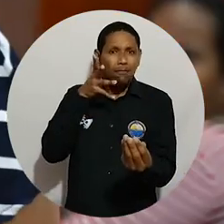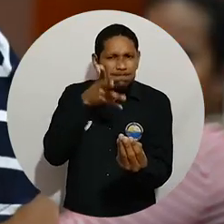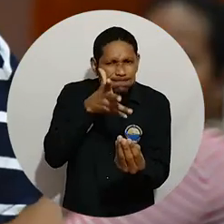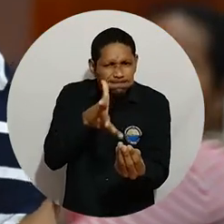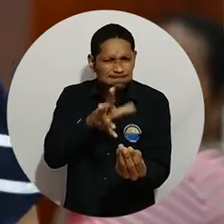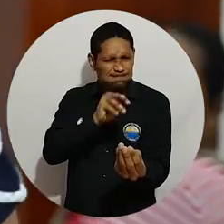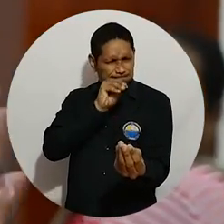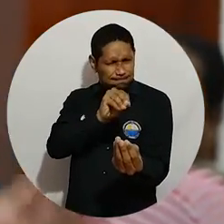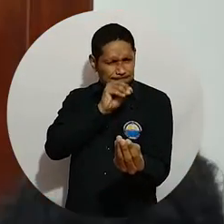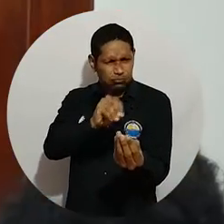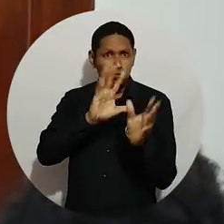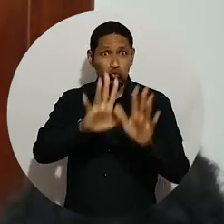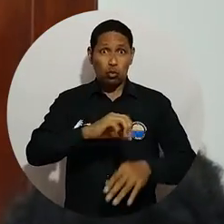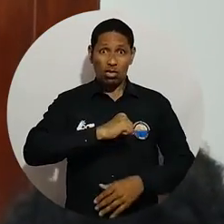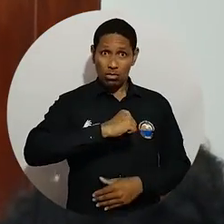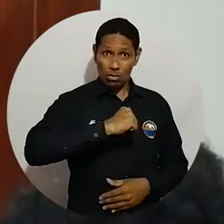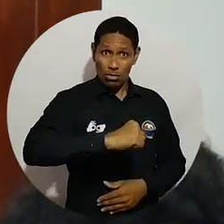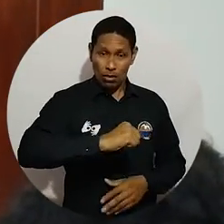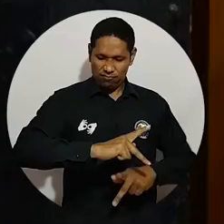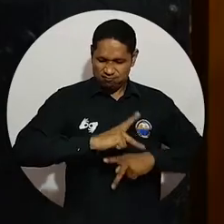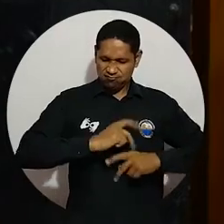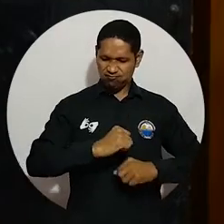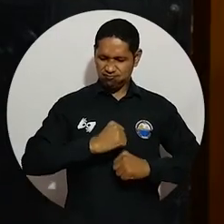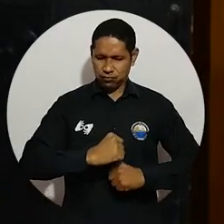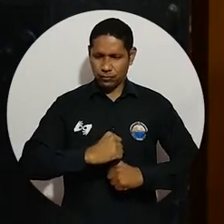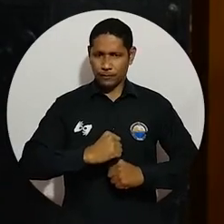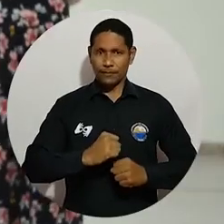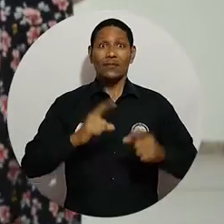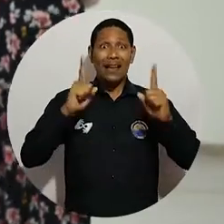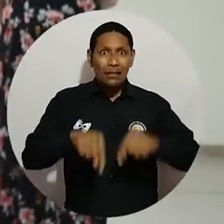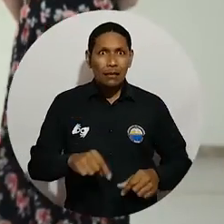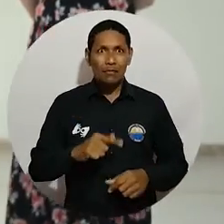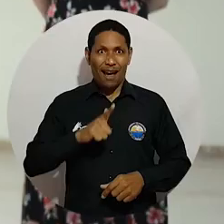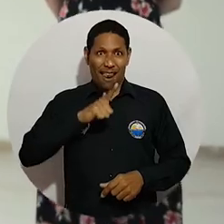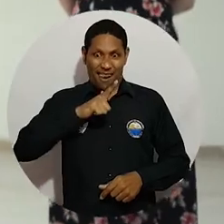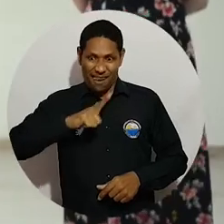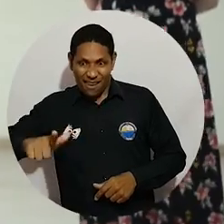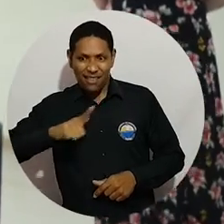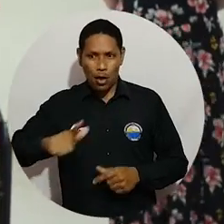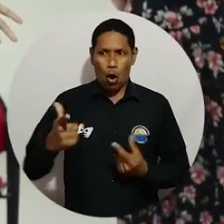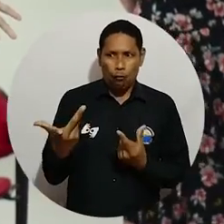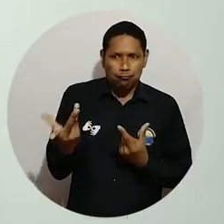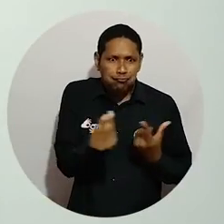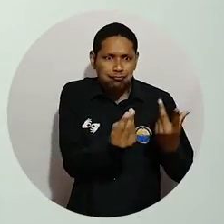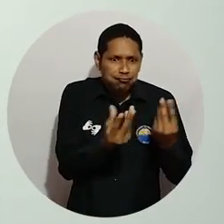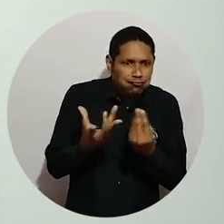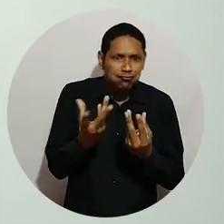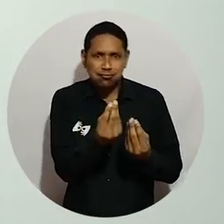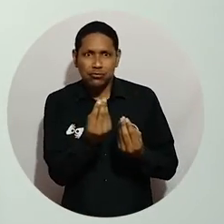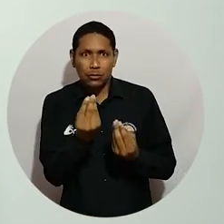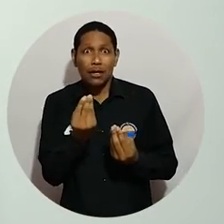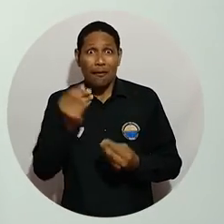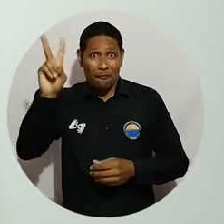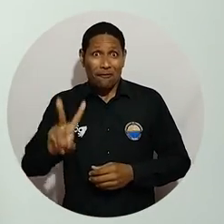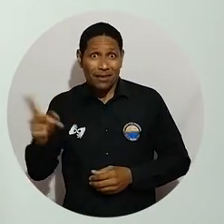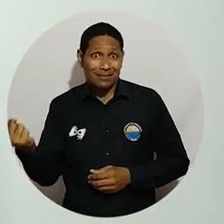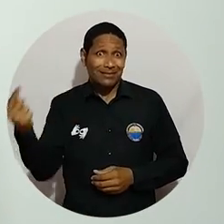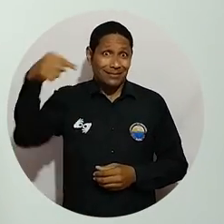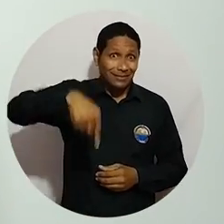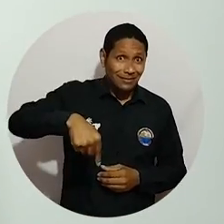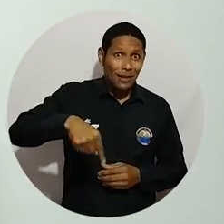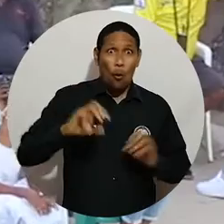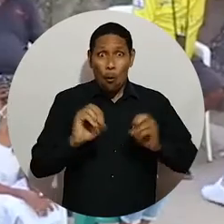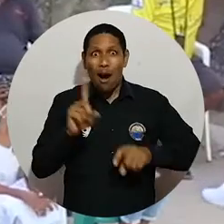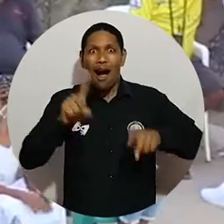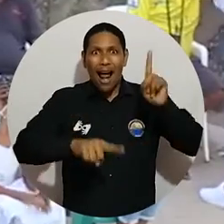de estrategias para capacitarlas, empoderarlas en sus derechos. También se compartieron las experiencias con miembros, líderes